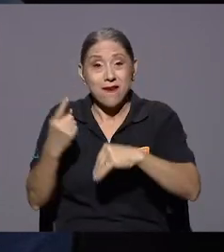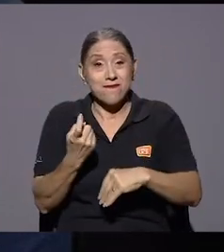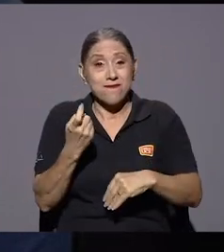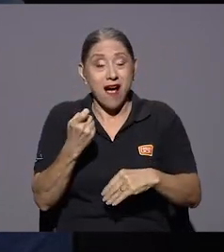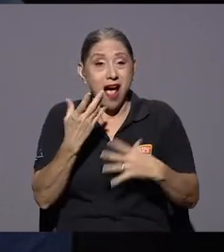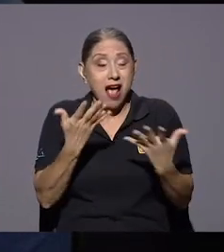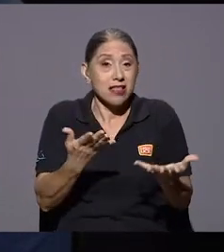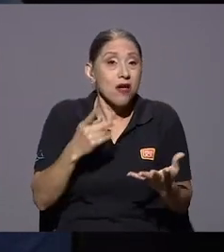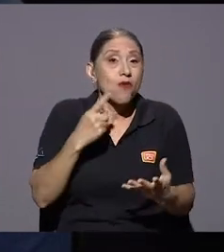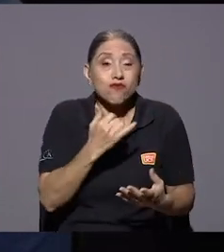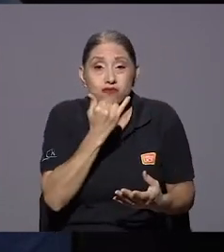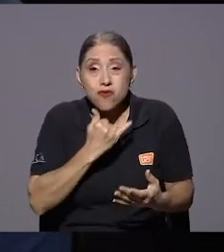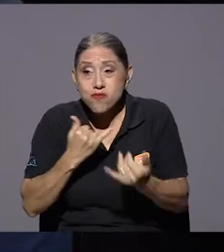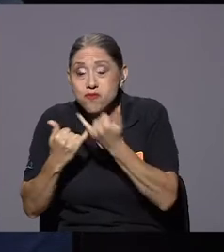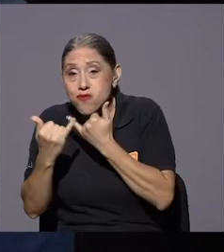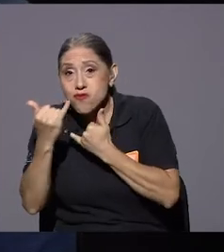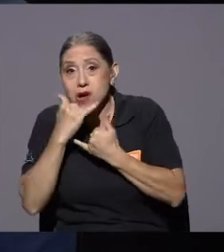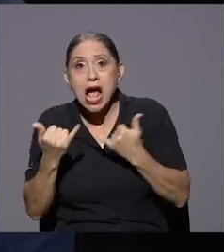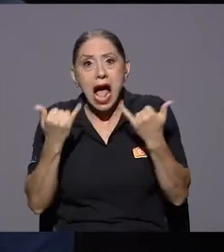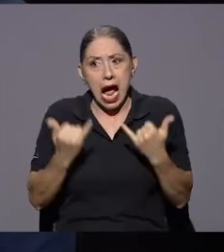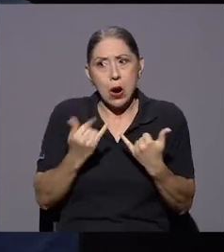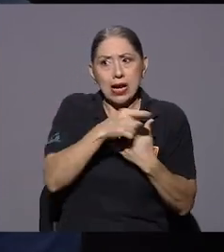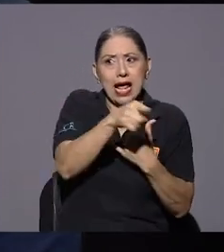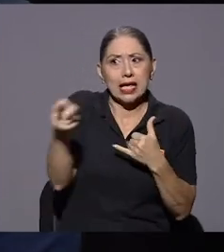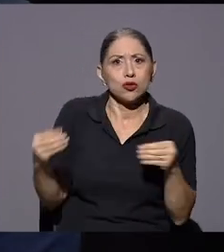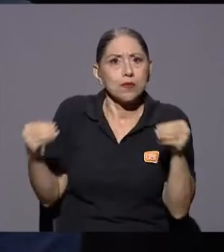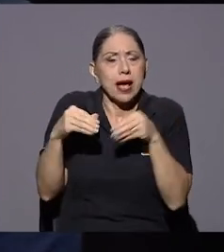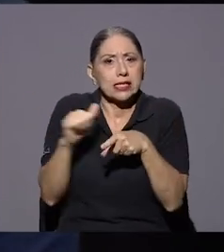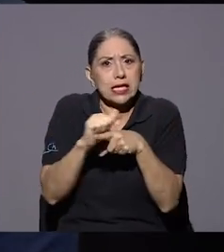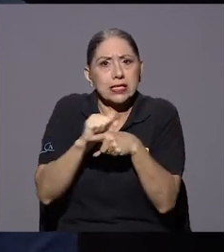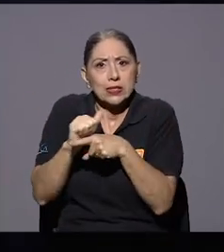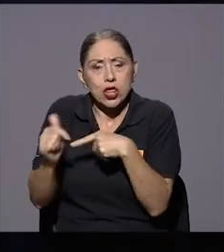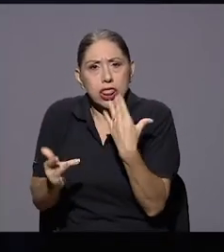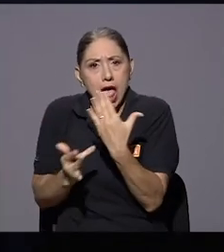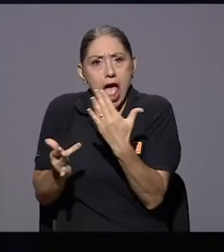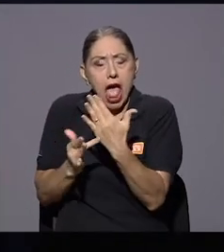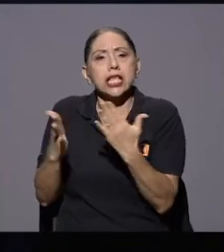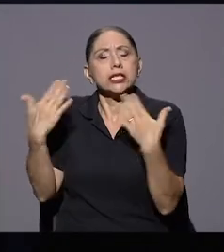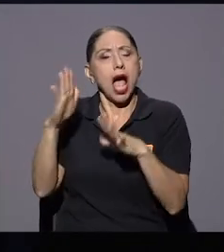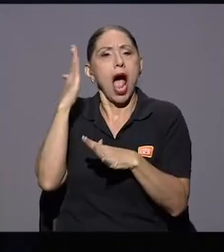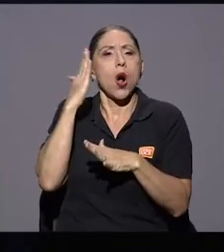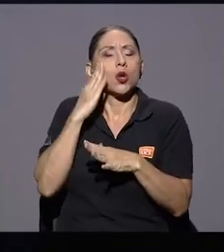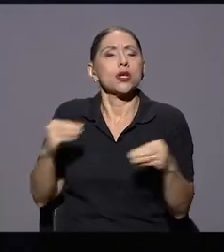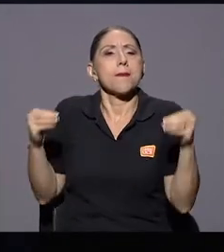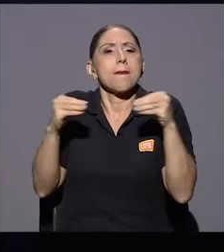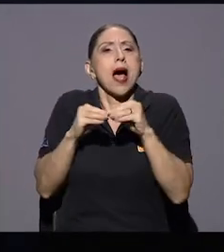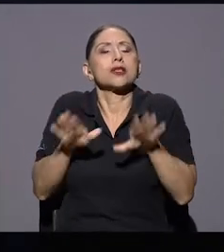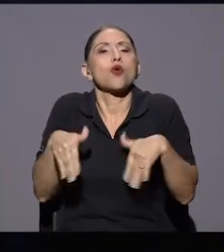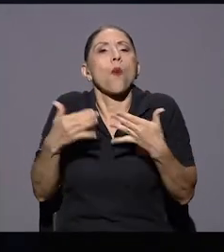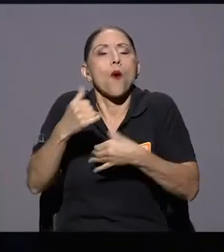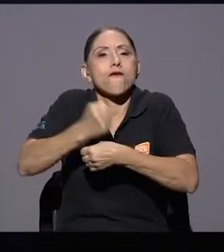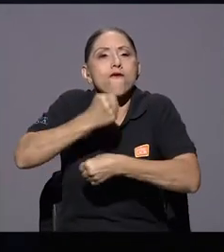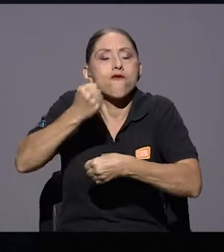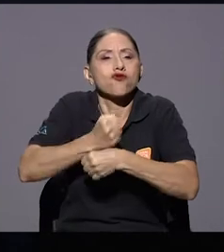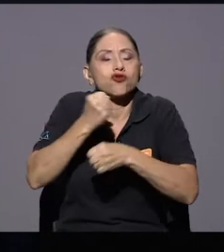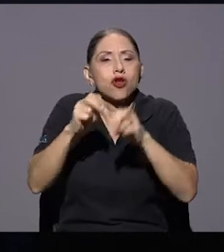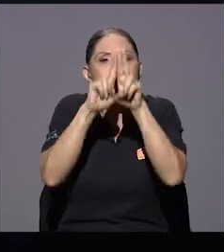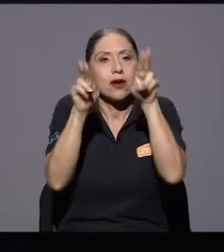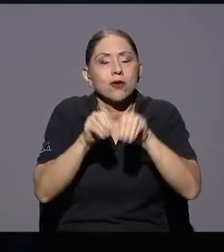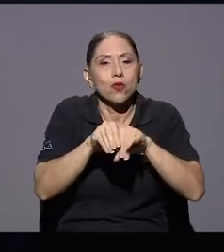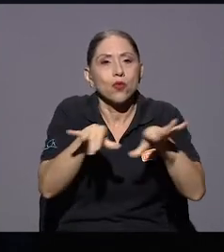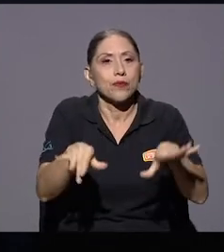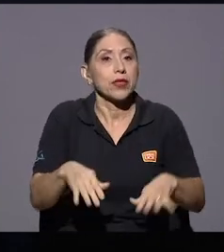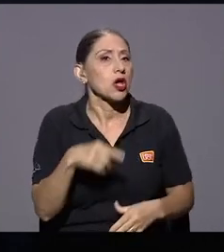digamos que tecnificado durante este tiempo y conoce muchísimo más como funcionan las redes ¿y no te preocupa en ese escenario algún protagonista en la